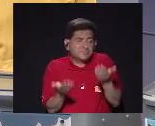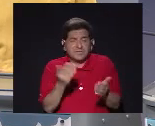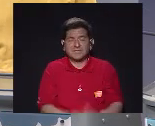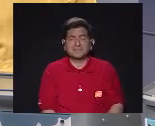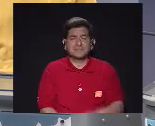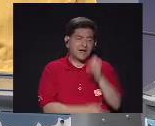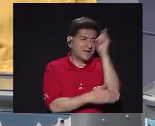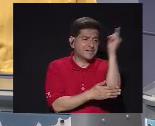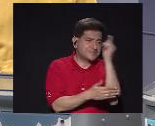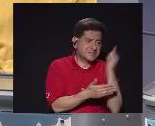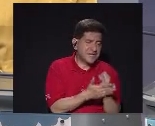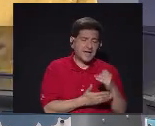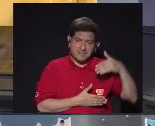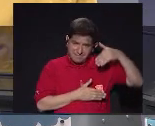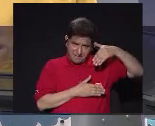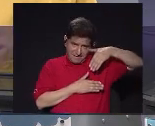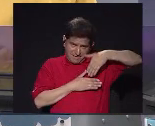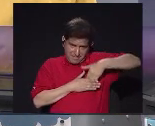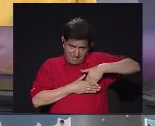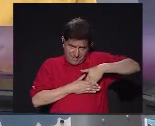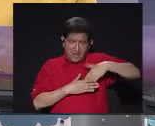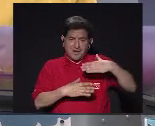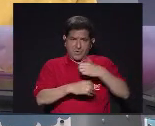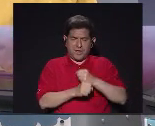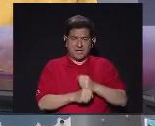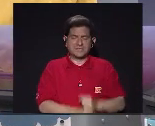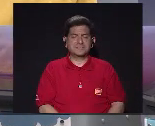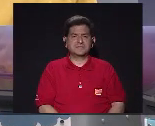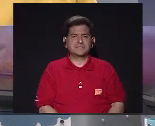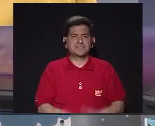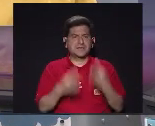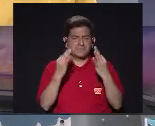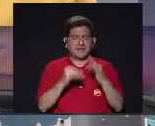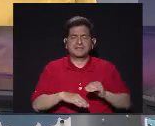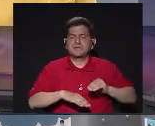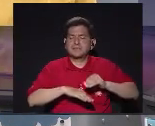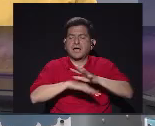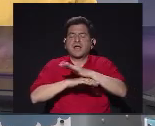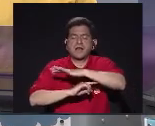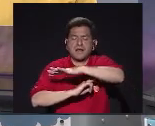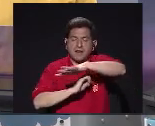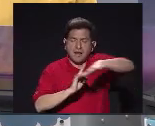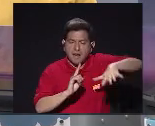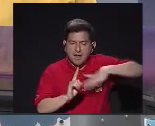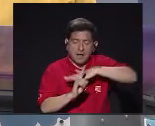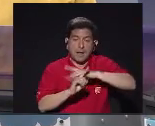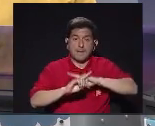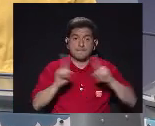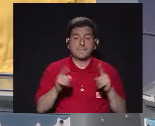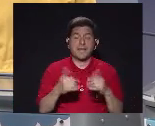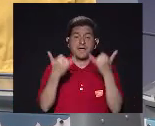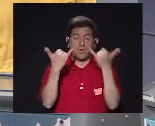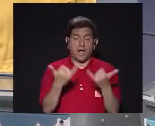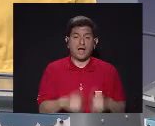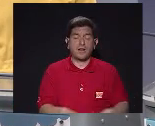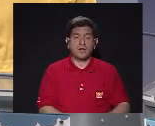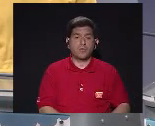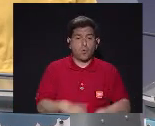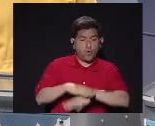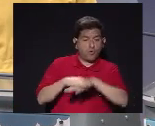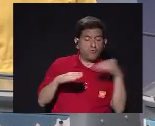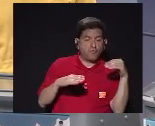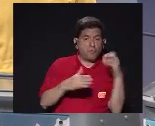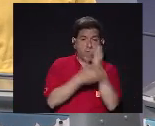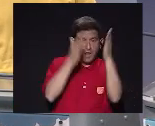Genera su arte Desde adentro ¿Verdad? Para afectar El entorno Pero en este caso Más bien Algo que está Fuera del